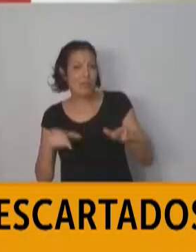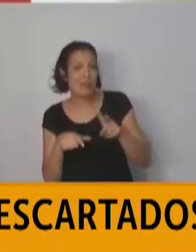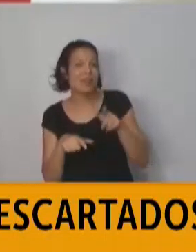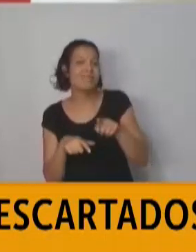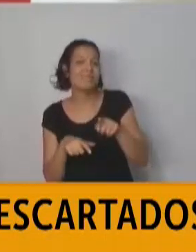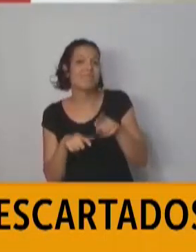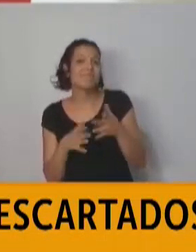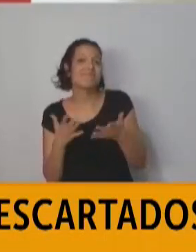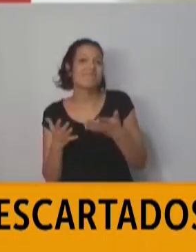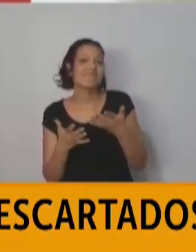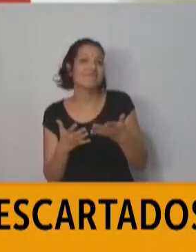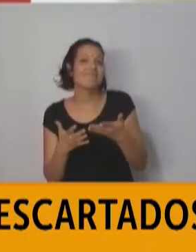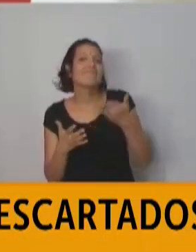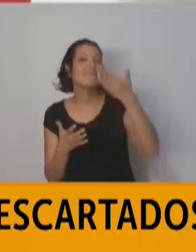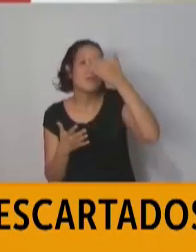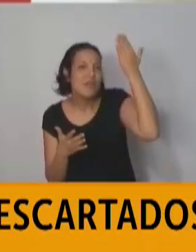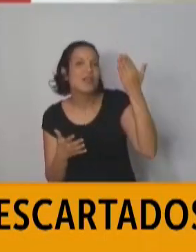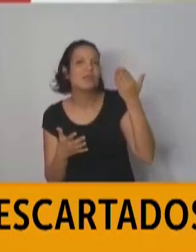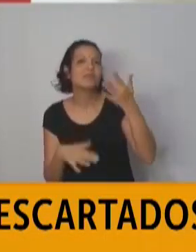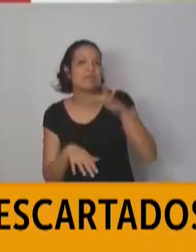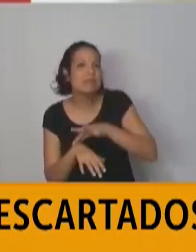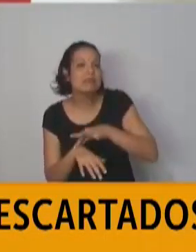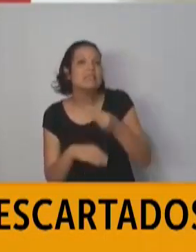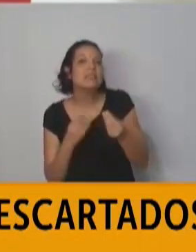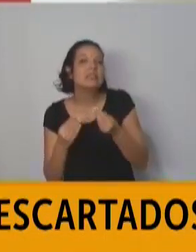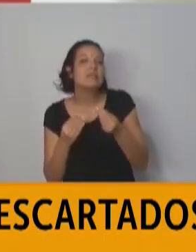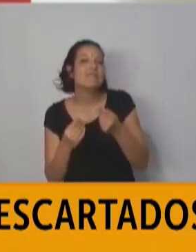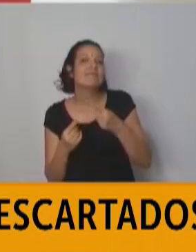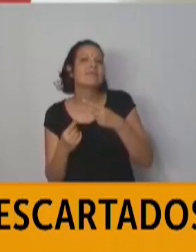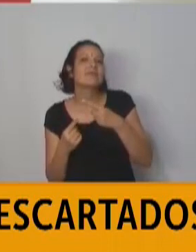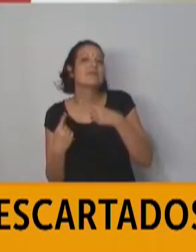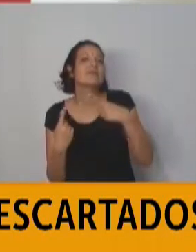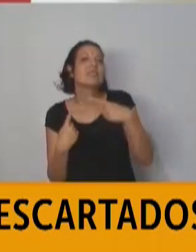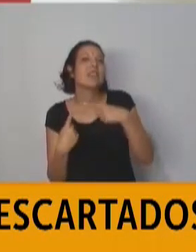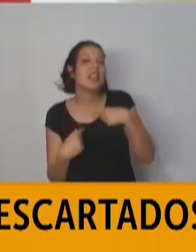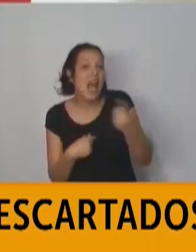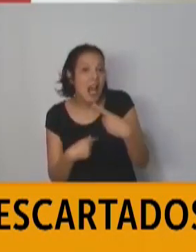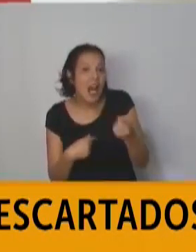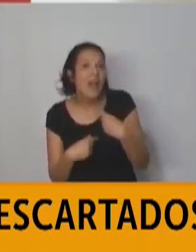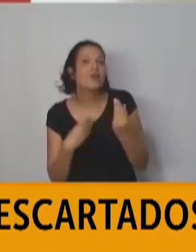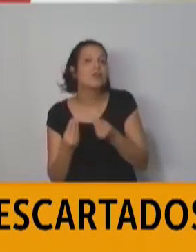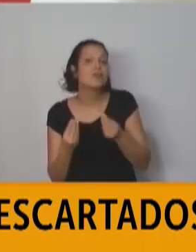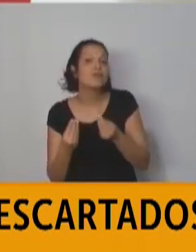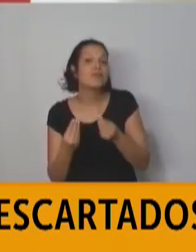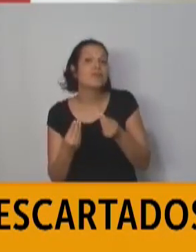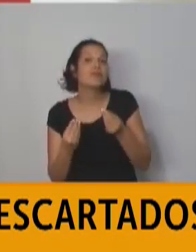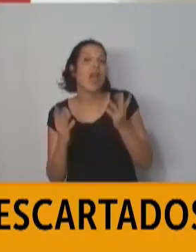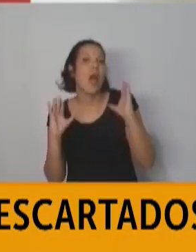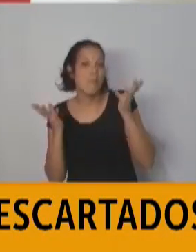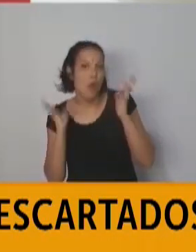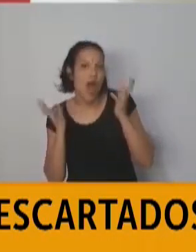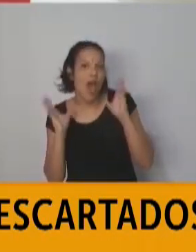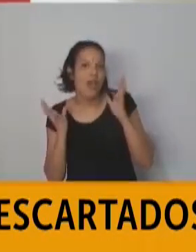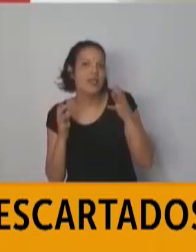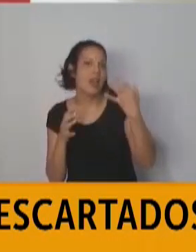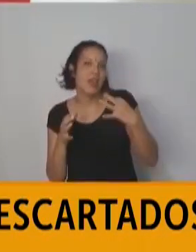que sean enfermos, el traslado tiene que ser a través de una ambulancia que esté en